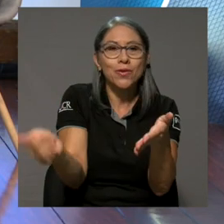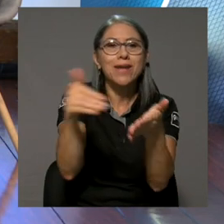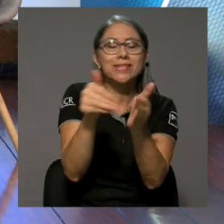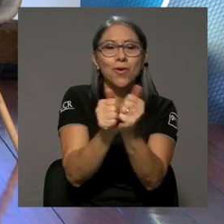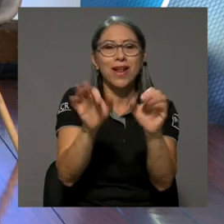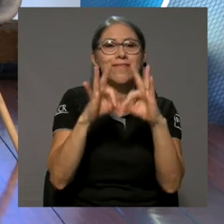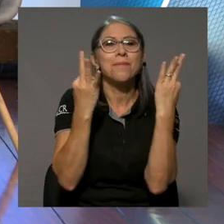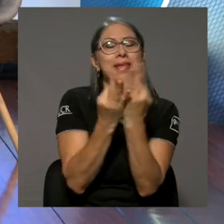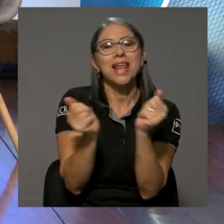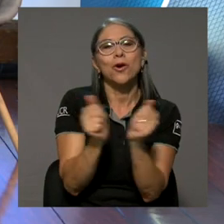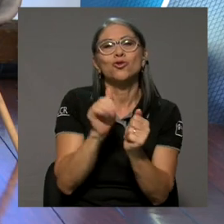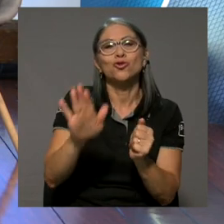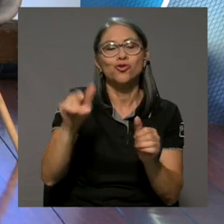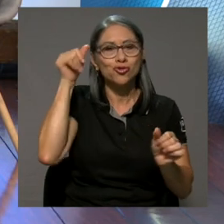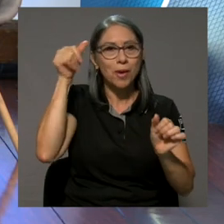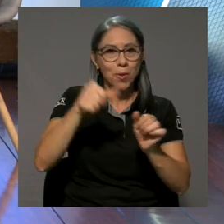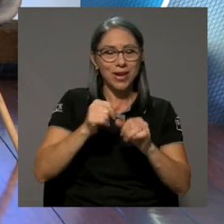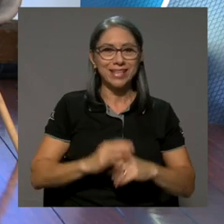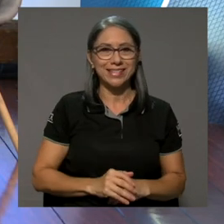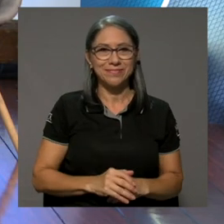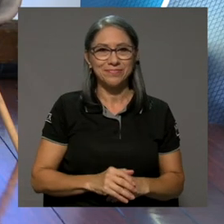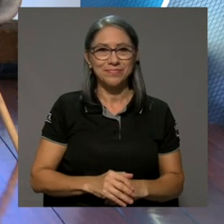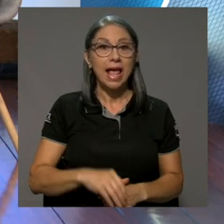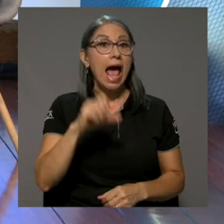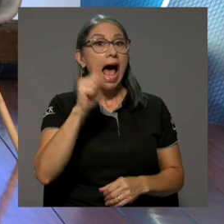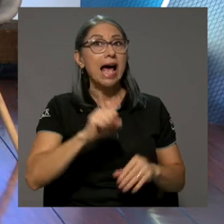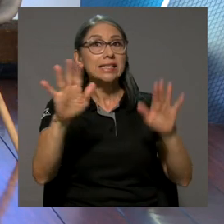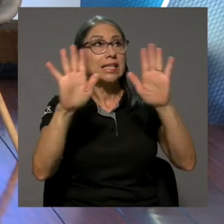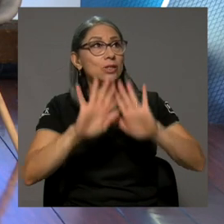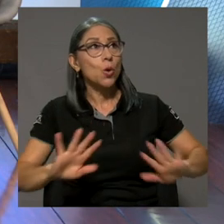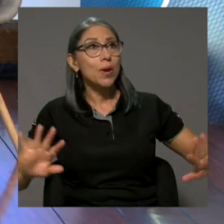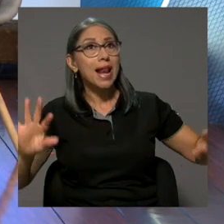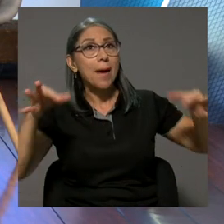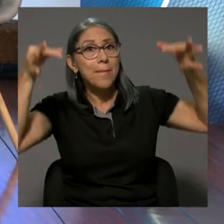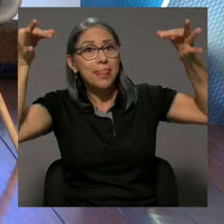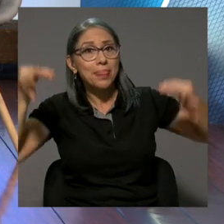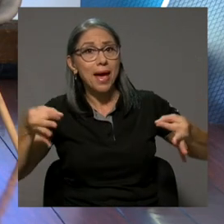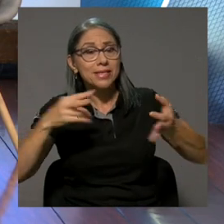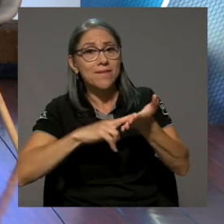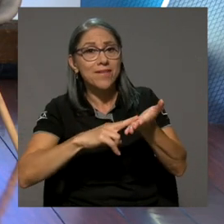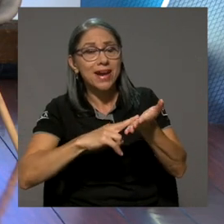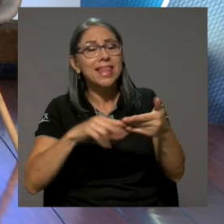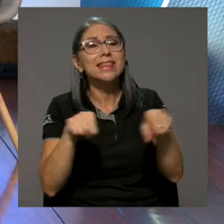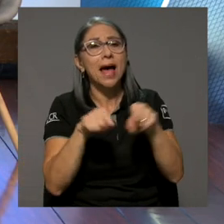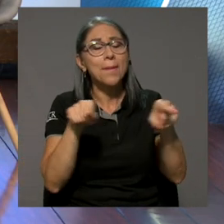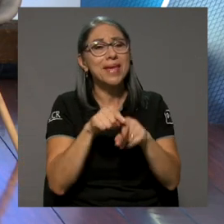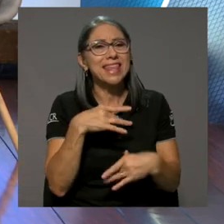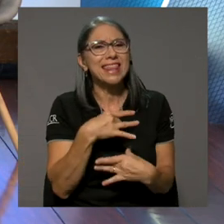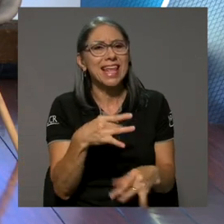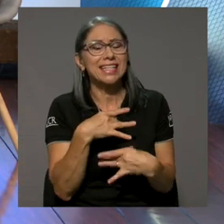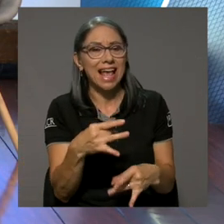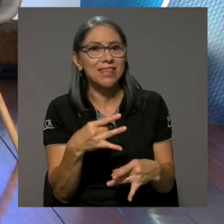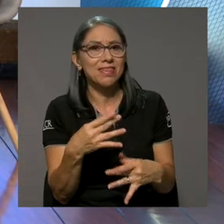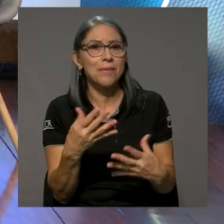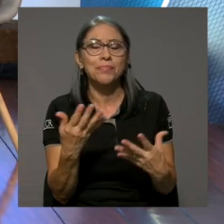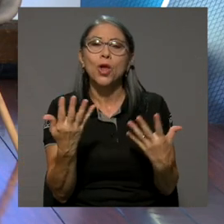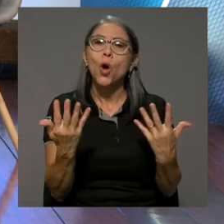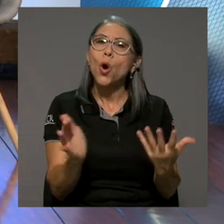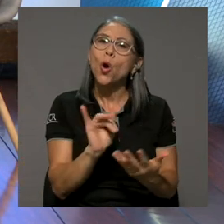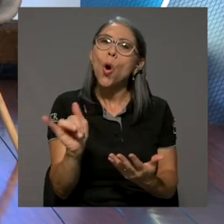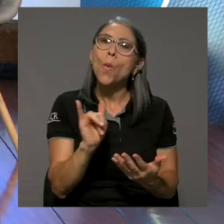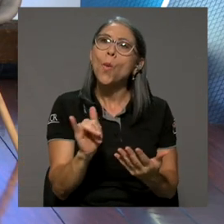reconectar con su familia y con sus memorias. Claro. A propósito de la pantalla verde, me parece interesante también cómo